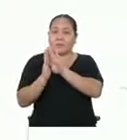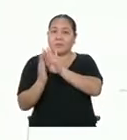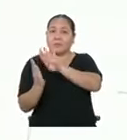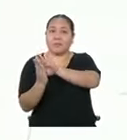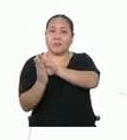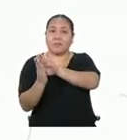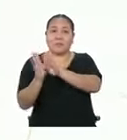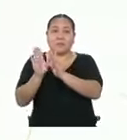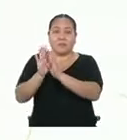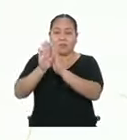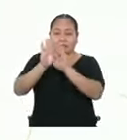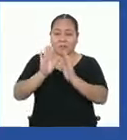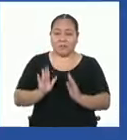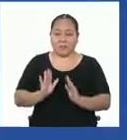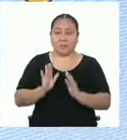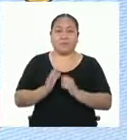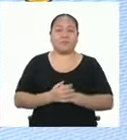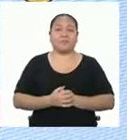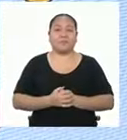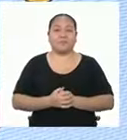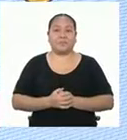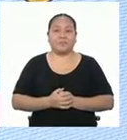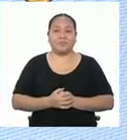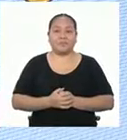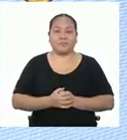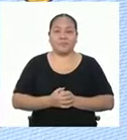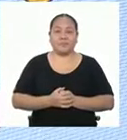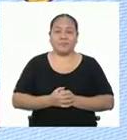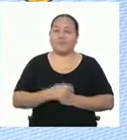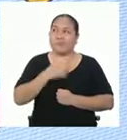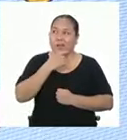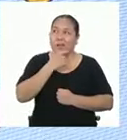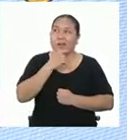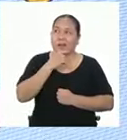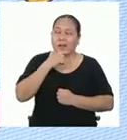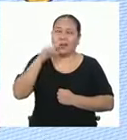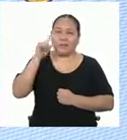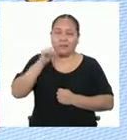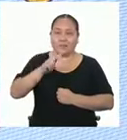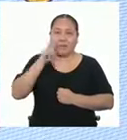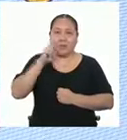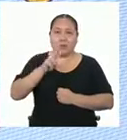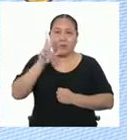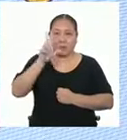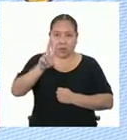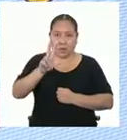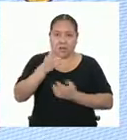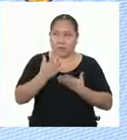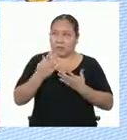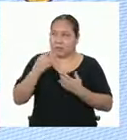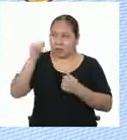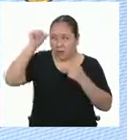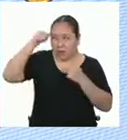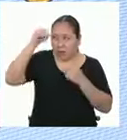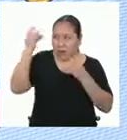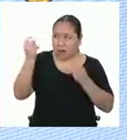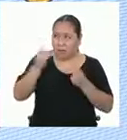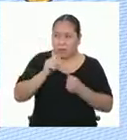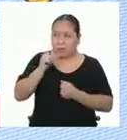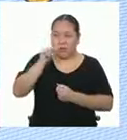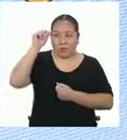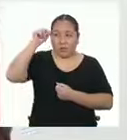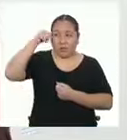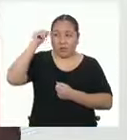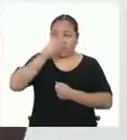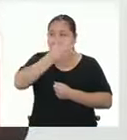con el vértice de la pirámide. Entonces, vamos tres elementos. ¿Puedo repasar rapidito? Si no repaso,